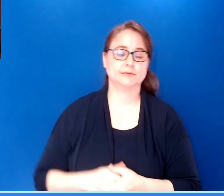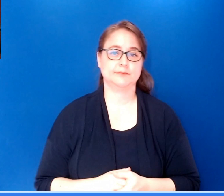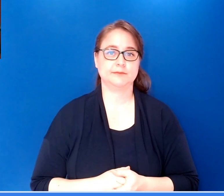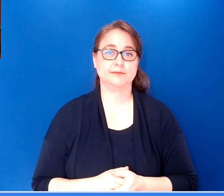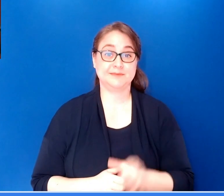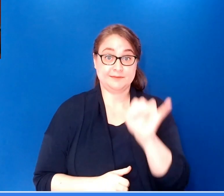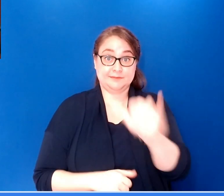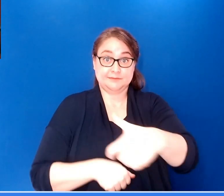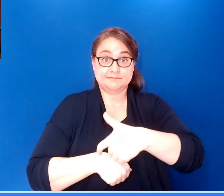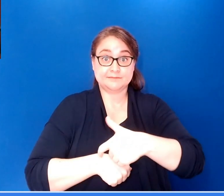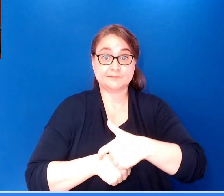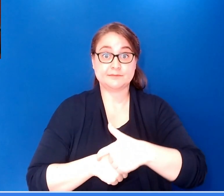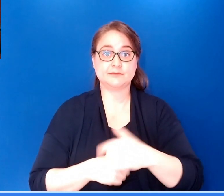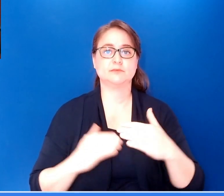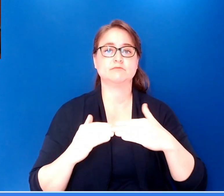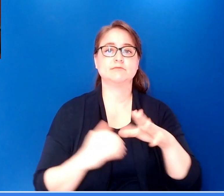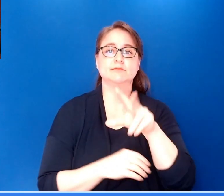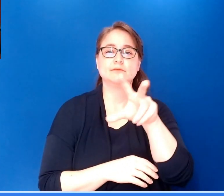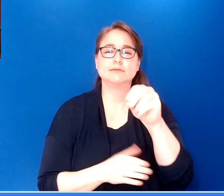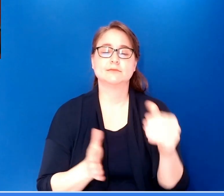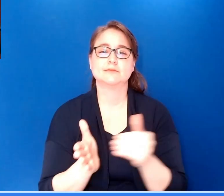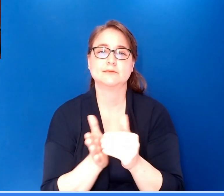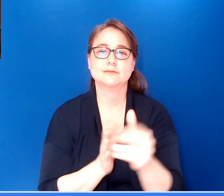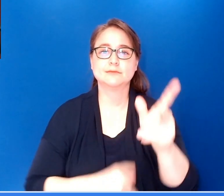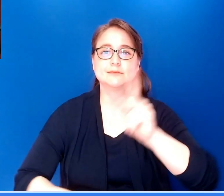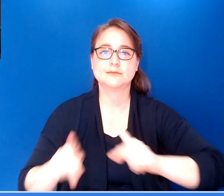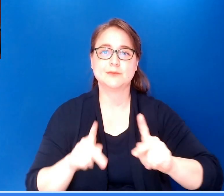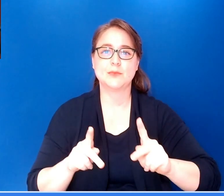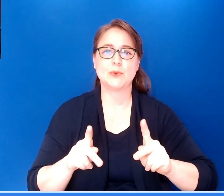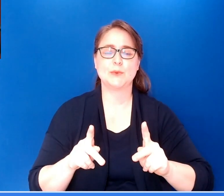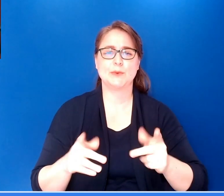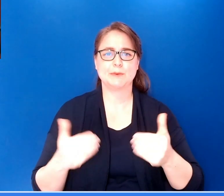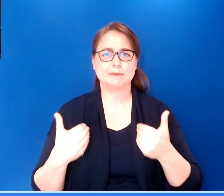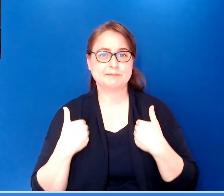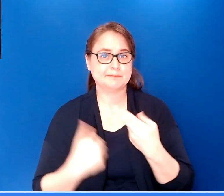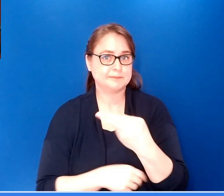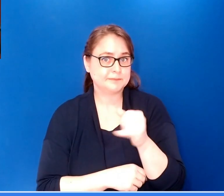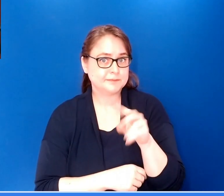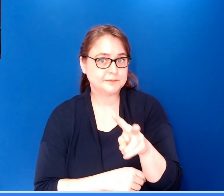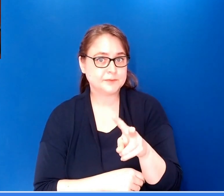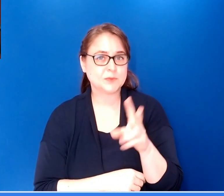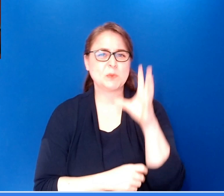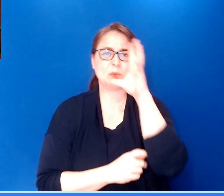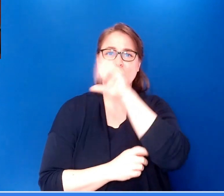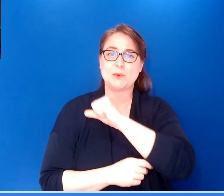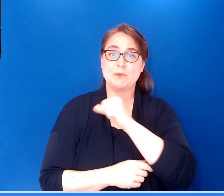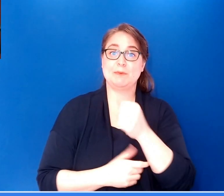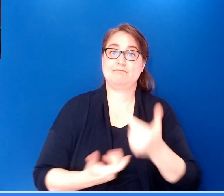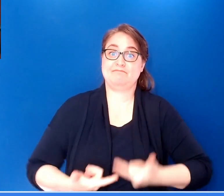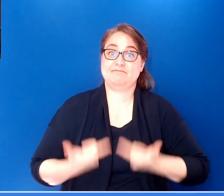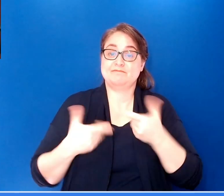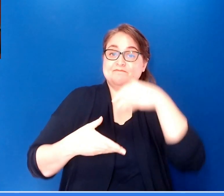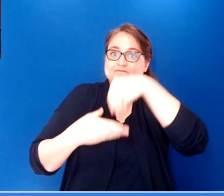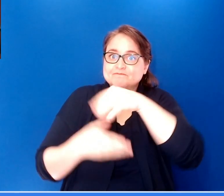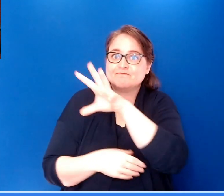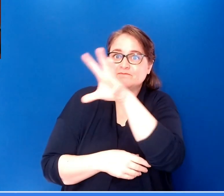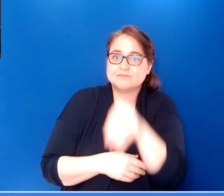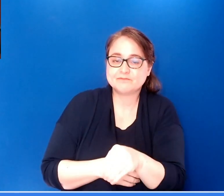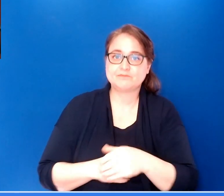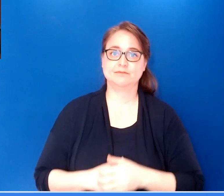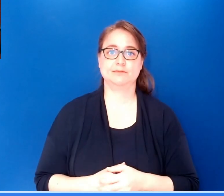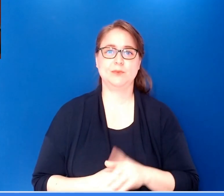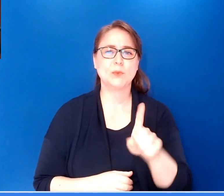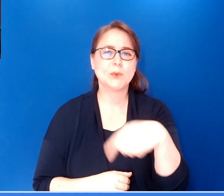de 30 millones de personas que tenían la infección por el VIH vivían en África y solamente 50.000 personas con el